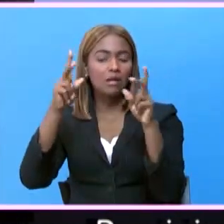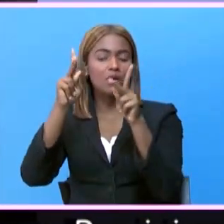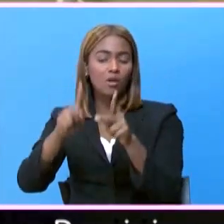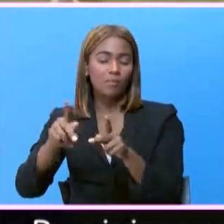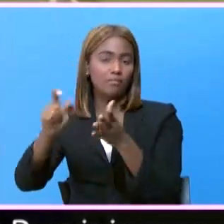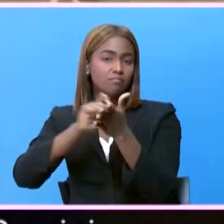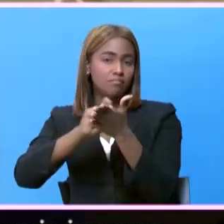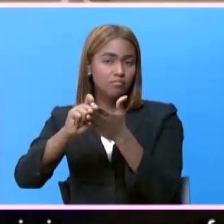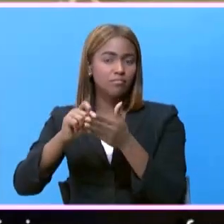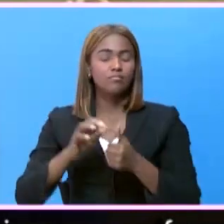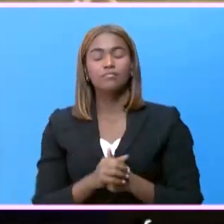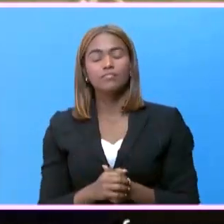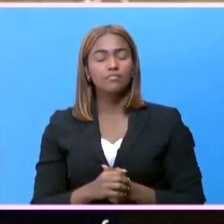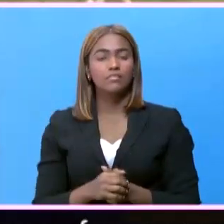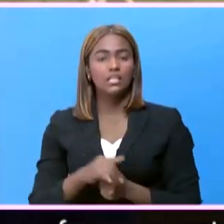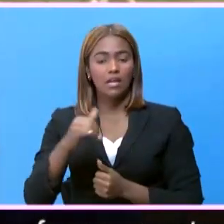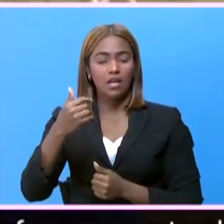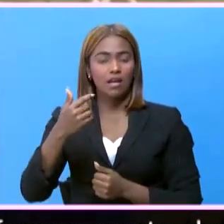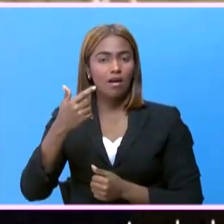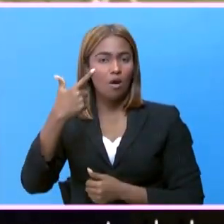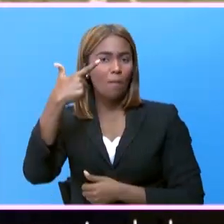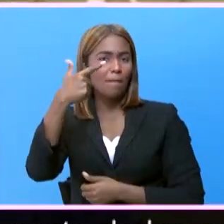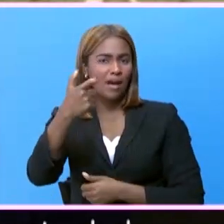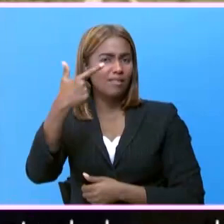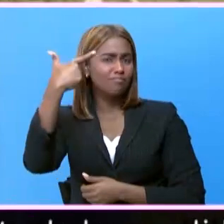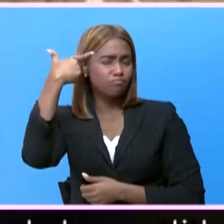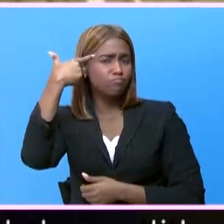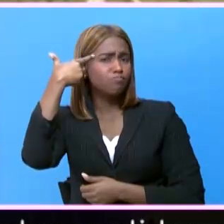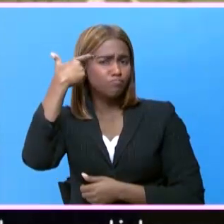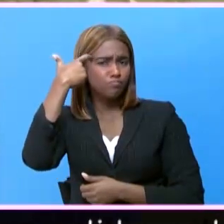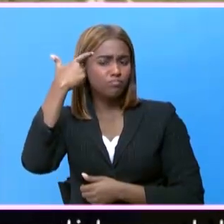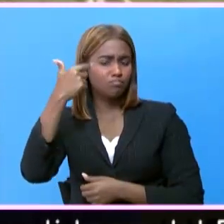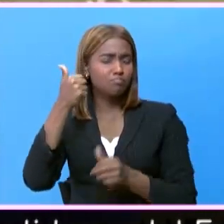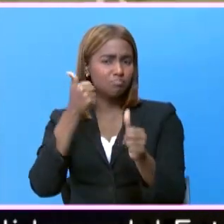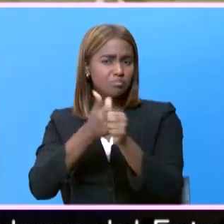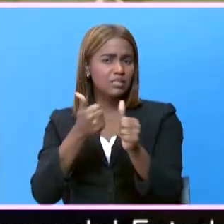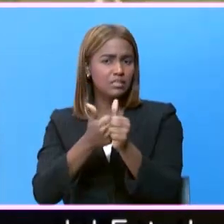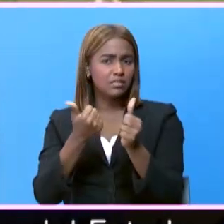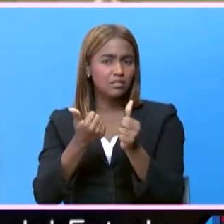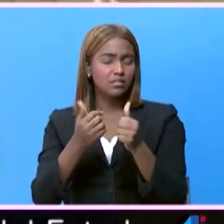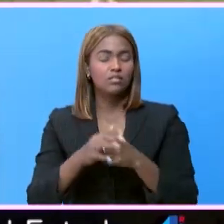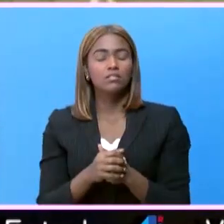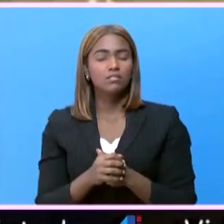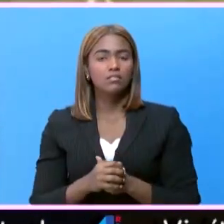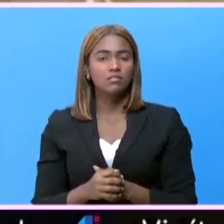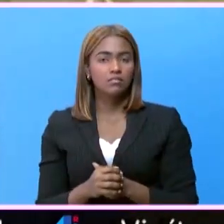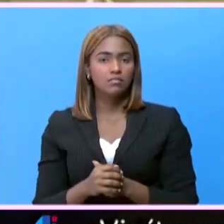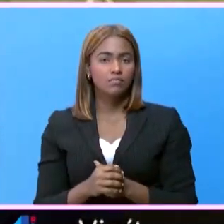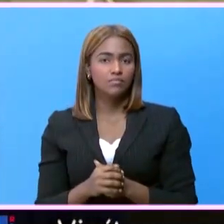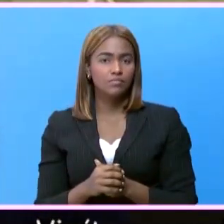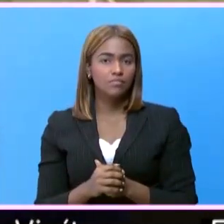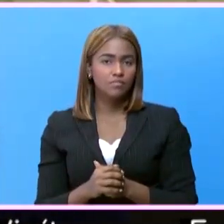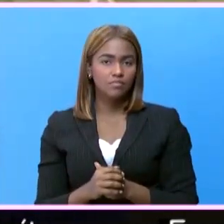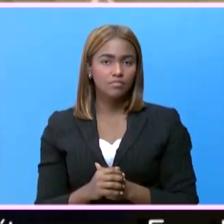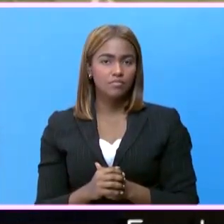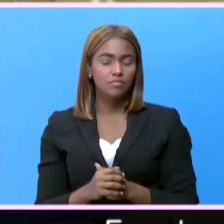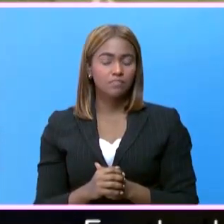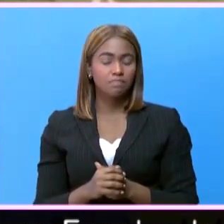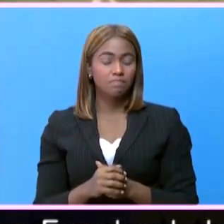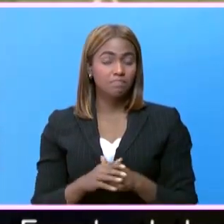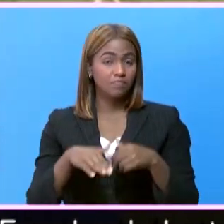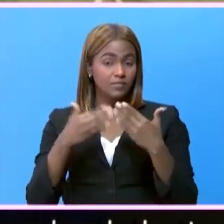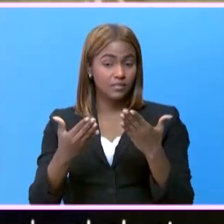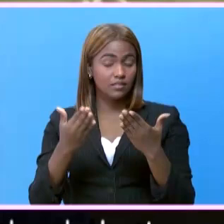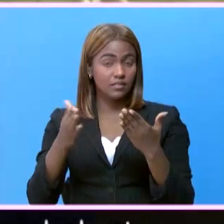muerto. El disparo fue en la cabeza, un disparo de entrada y salida. parte de la cabeza se sacó? A nivel parioposipital. Entonces,